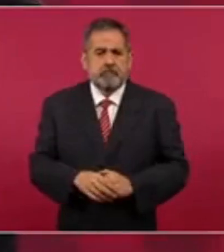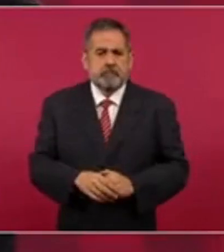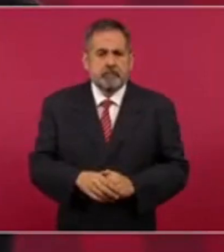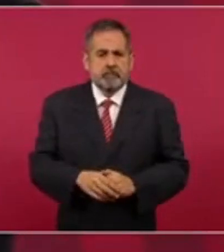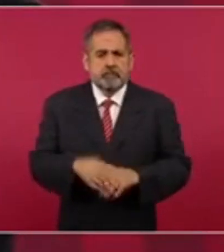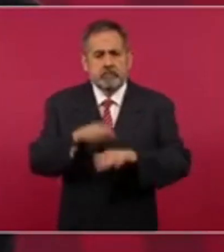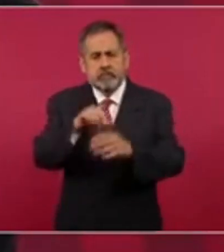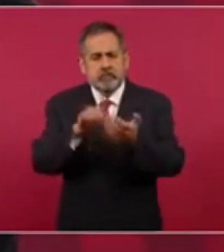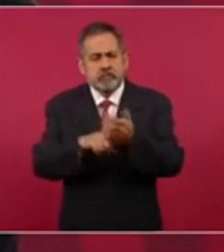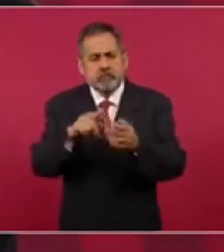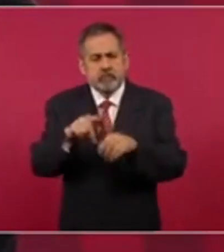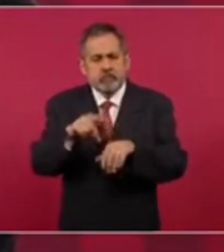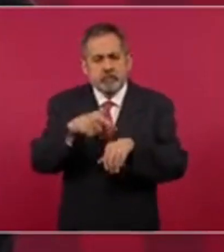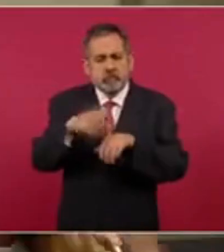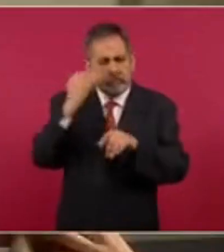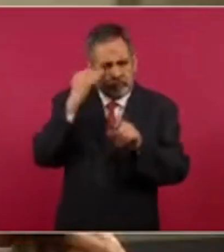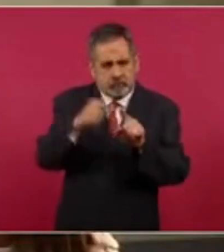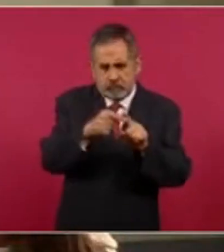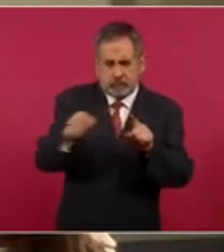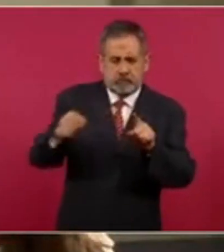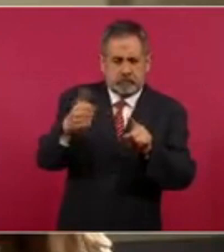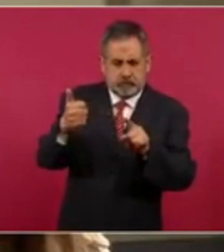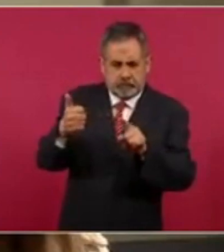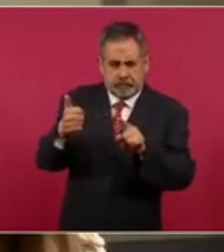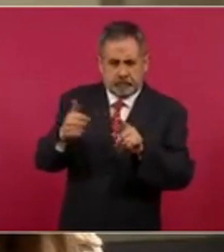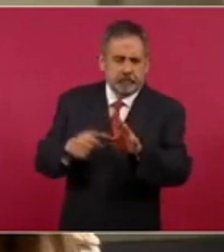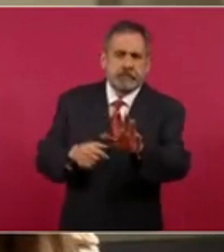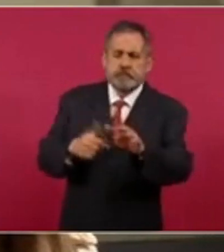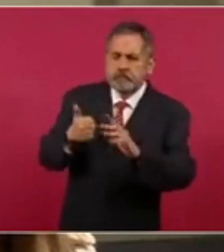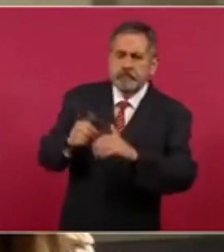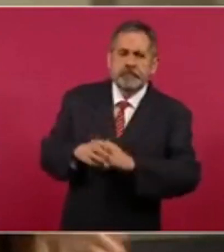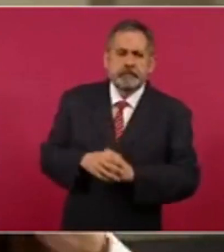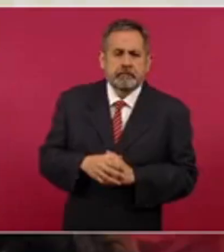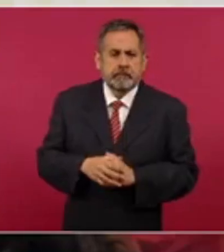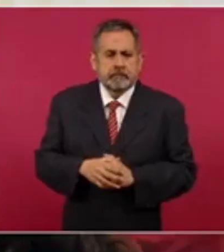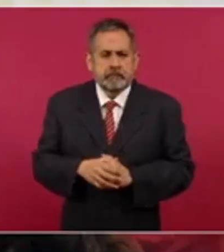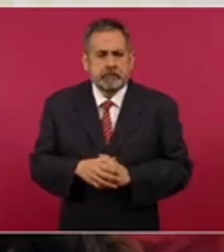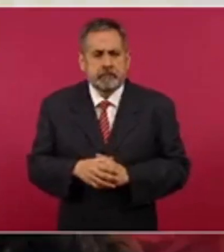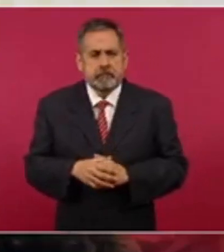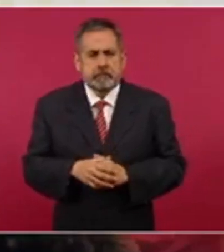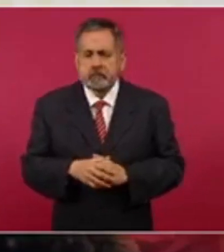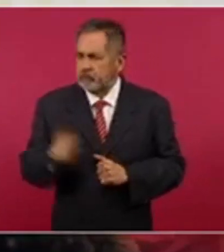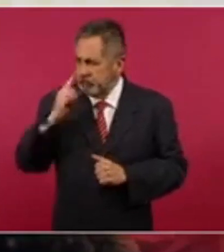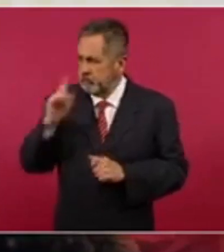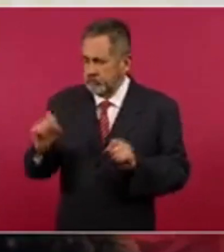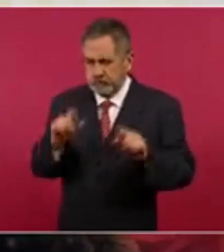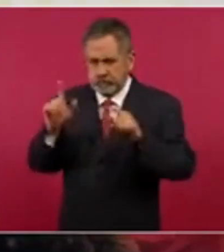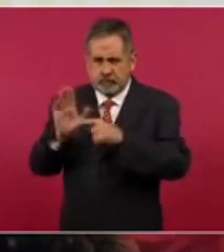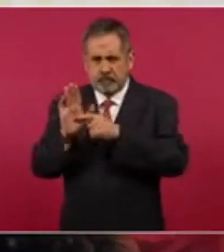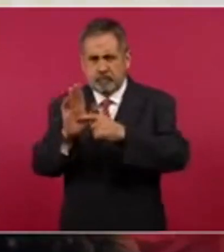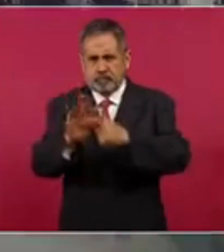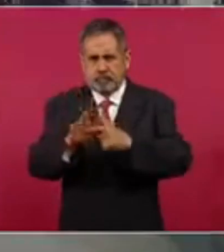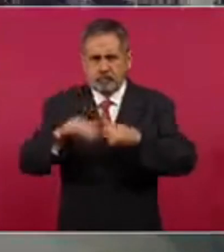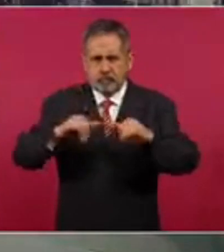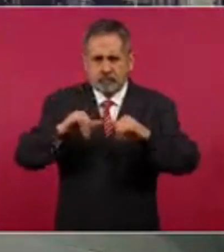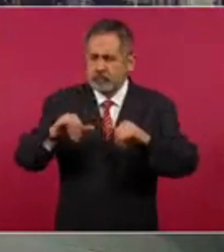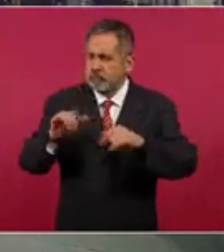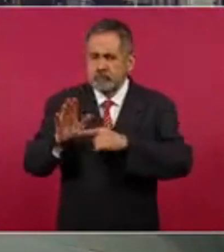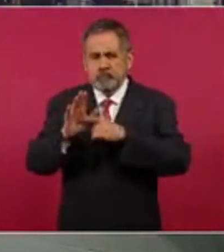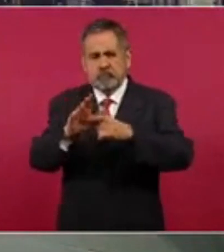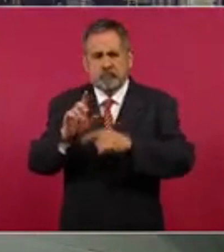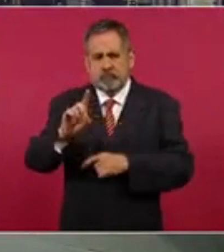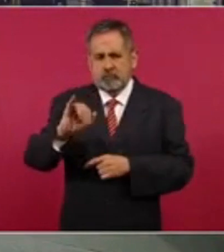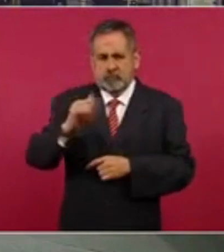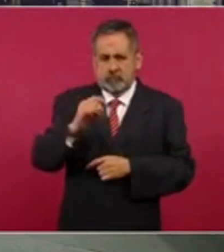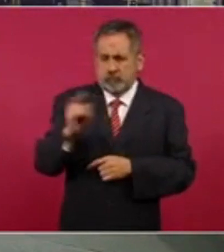hablando del tramo? Seis. Seis. Sí. ¿Por qué no pones el mapa, el de Diego,